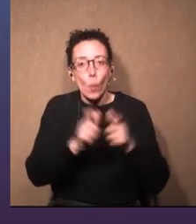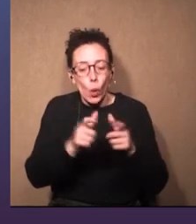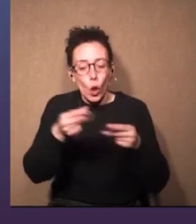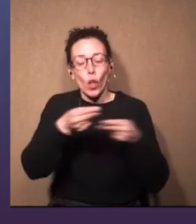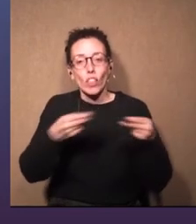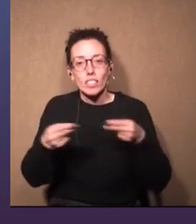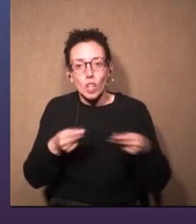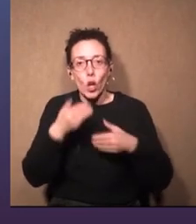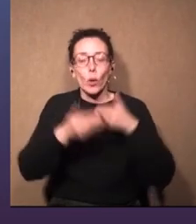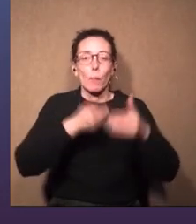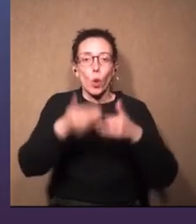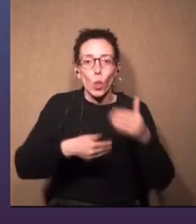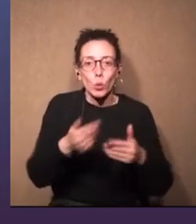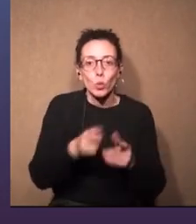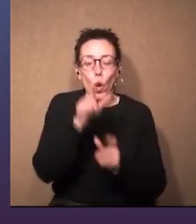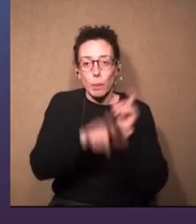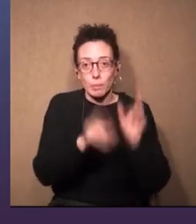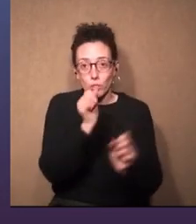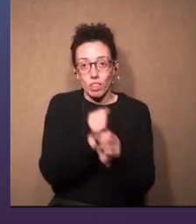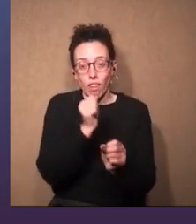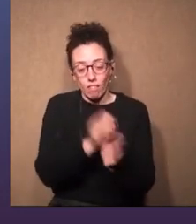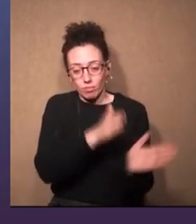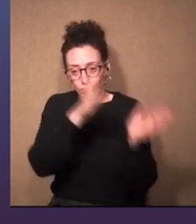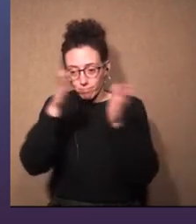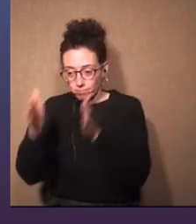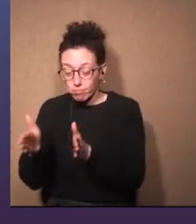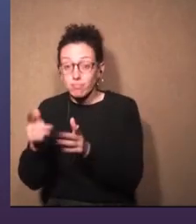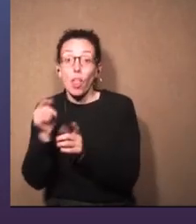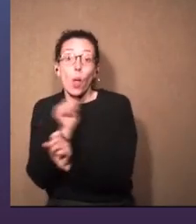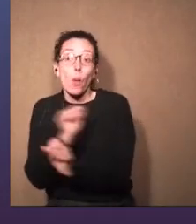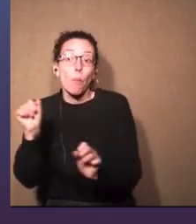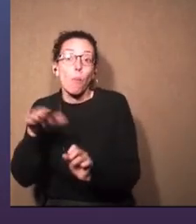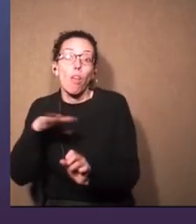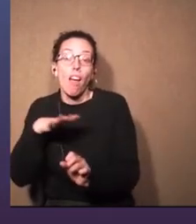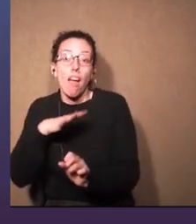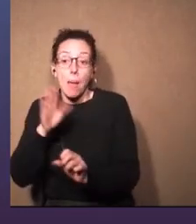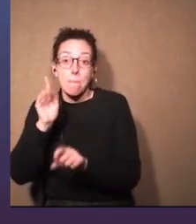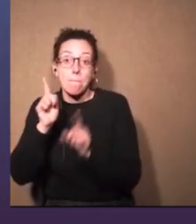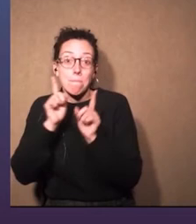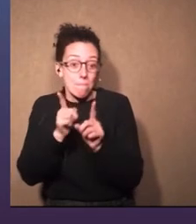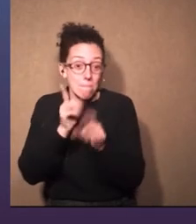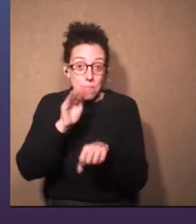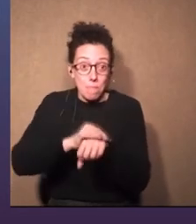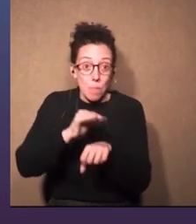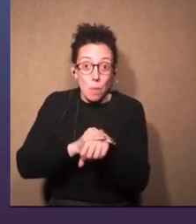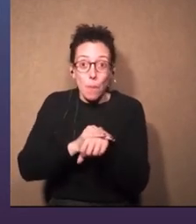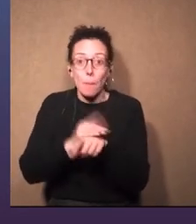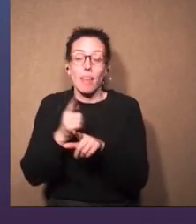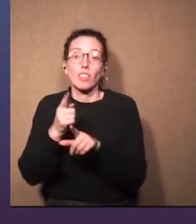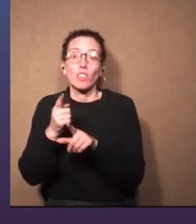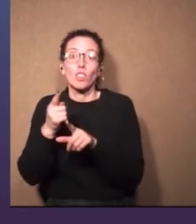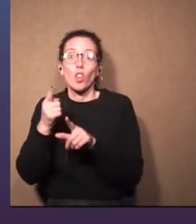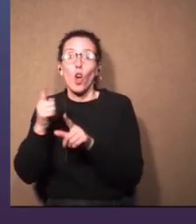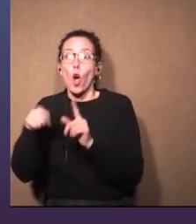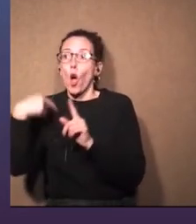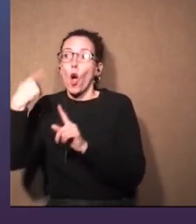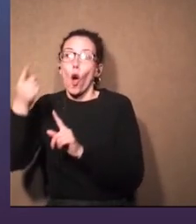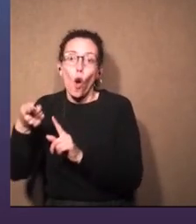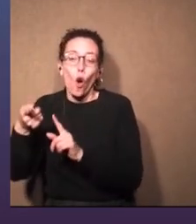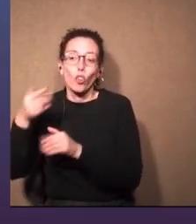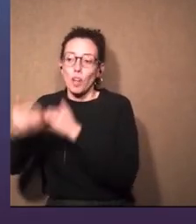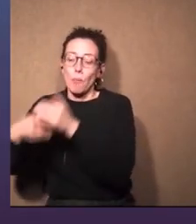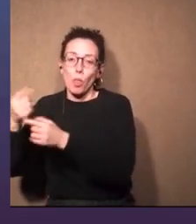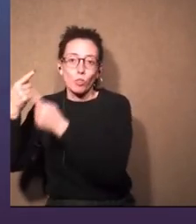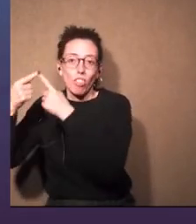reuniones con los diseñadores y los productores. Y por otro lado podemos tener en el mismo momento un montaje de otra